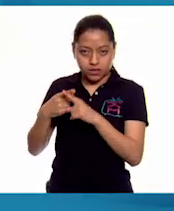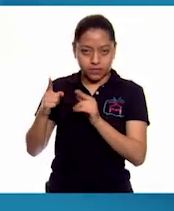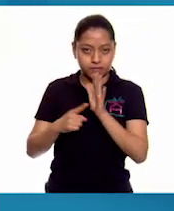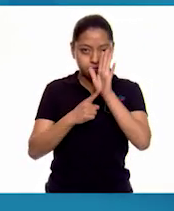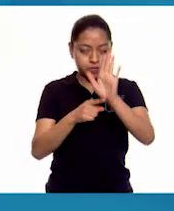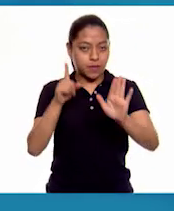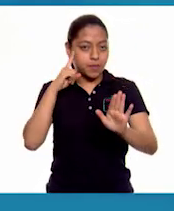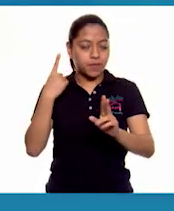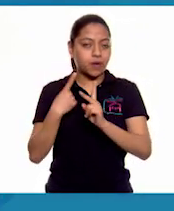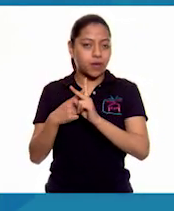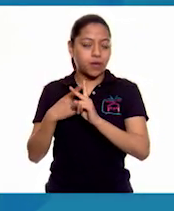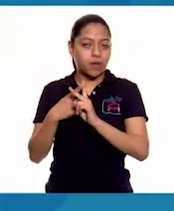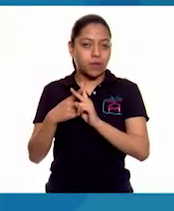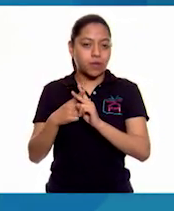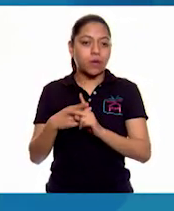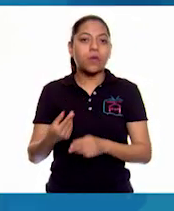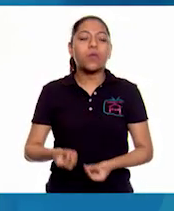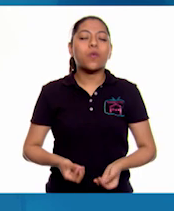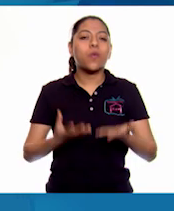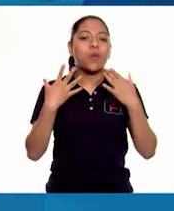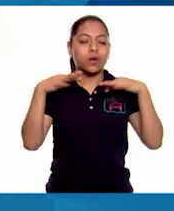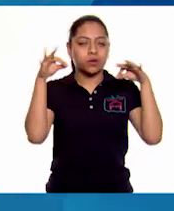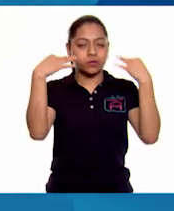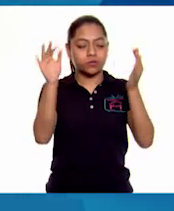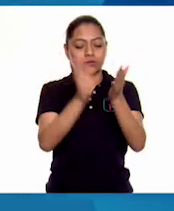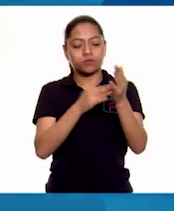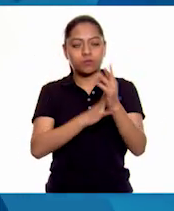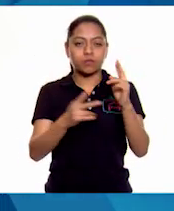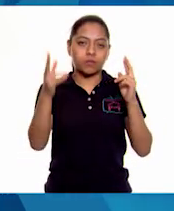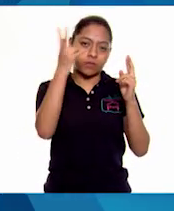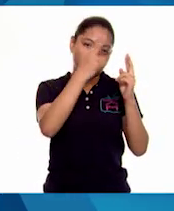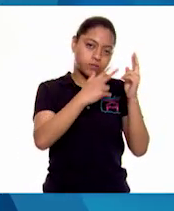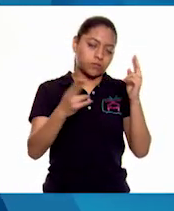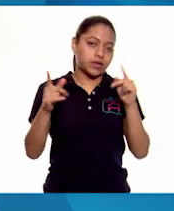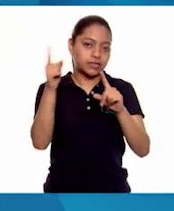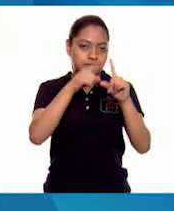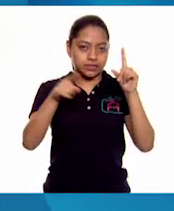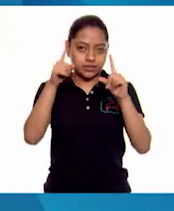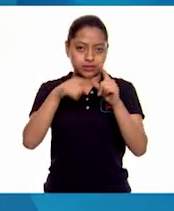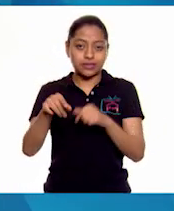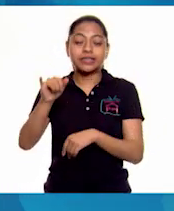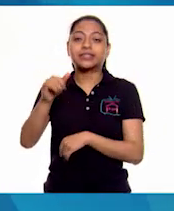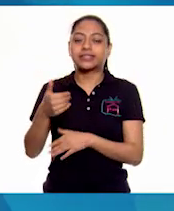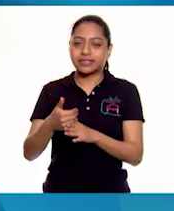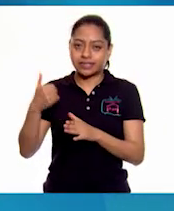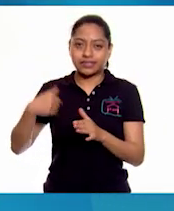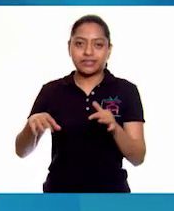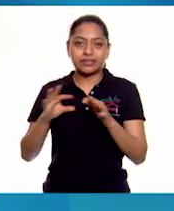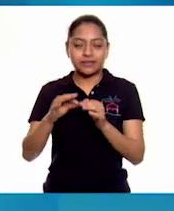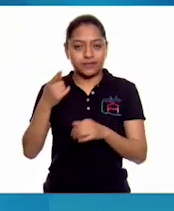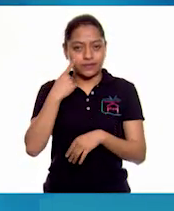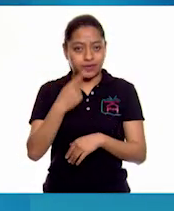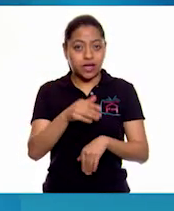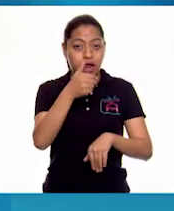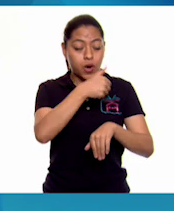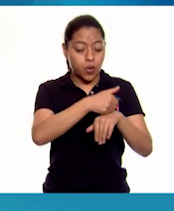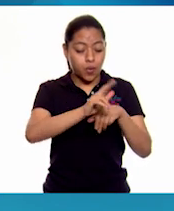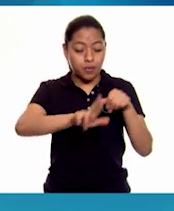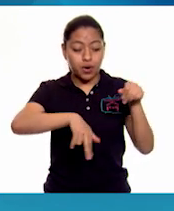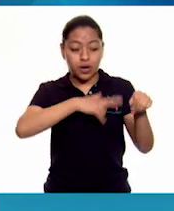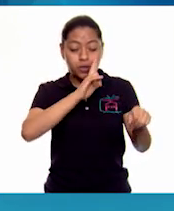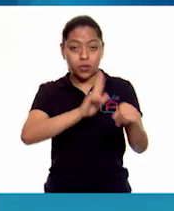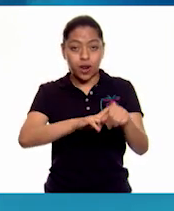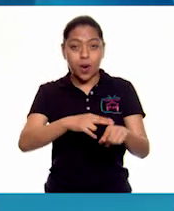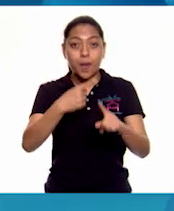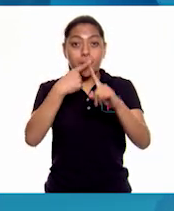calcular el material que se necesita para cada parte del gallito. Y como bien dijiste, al multiplicar un número natural por uno